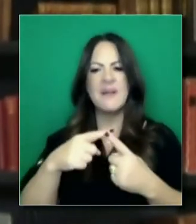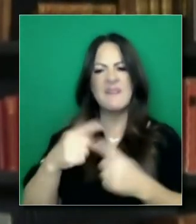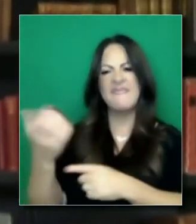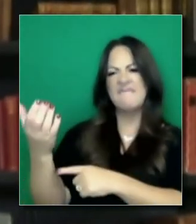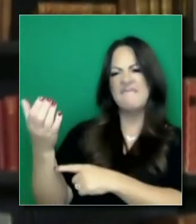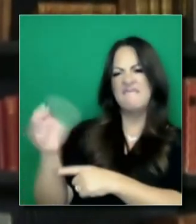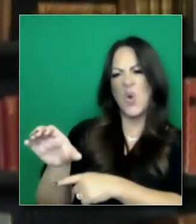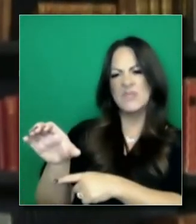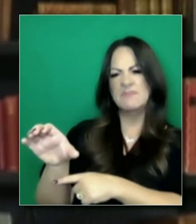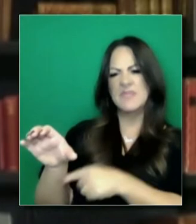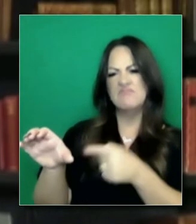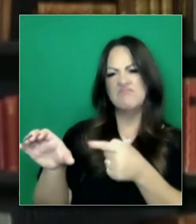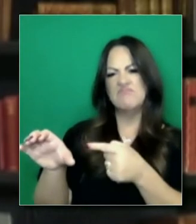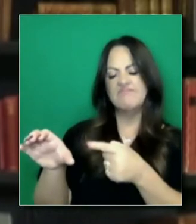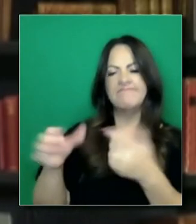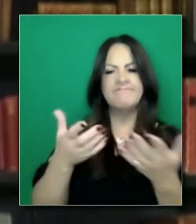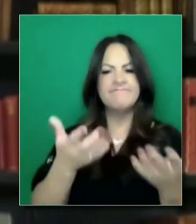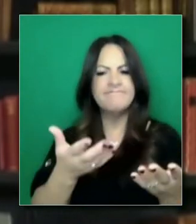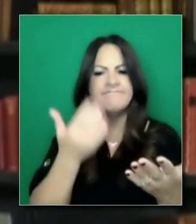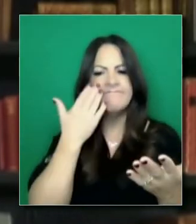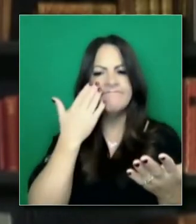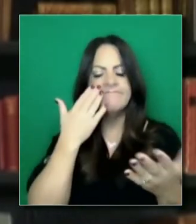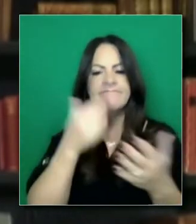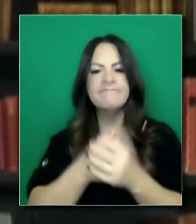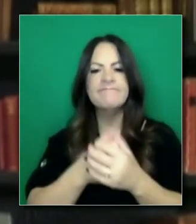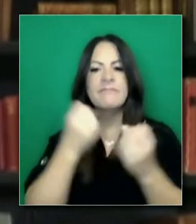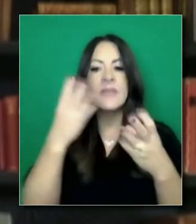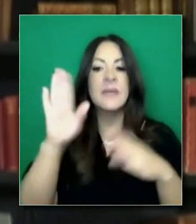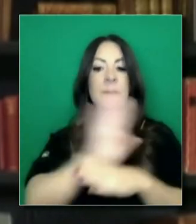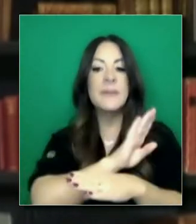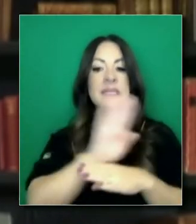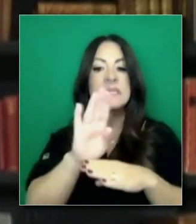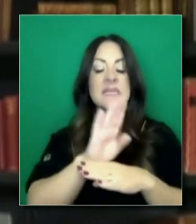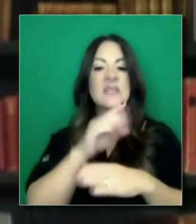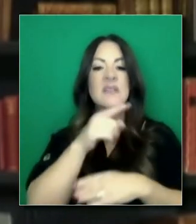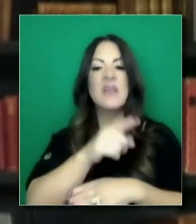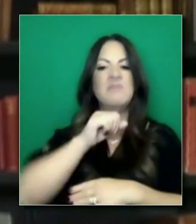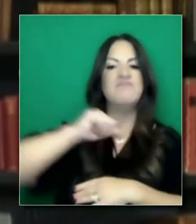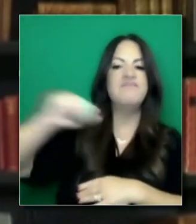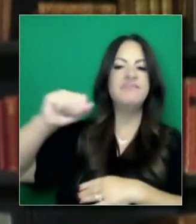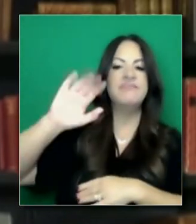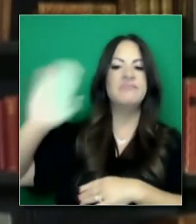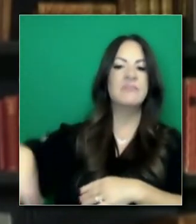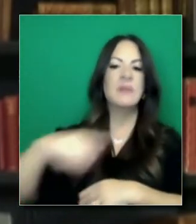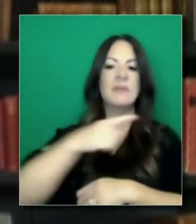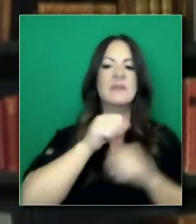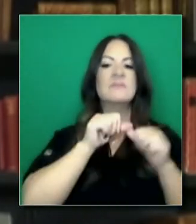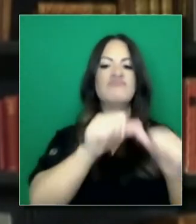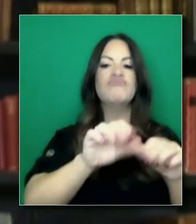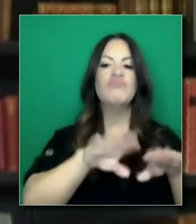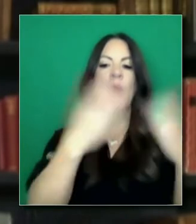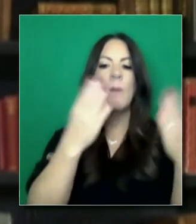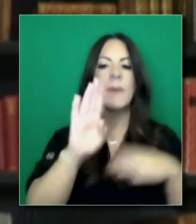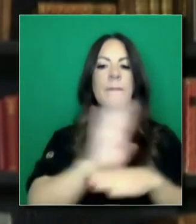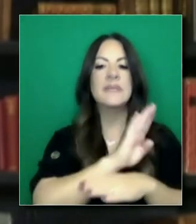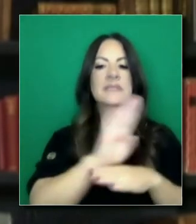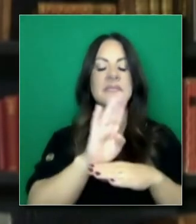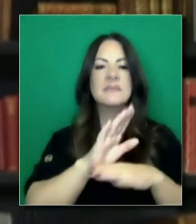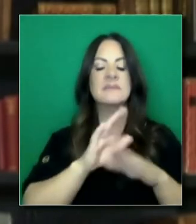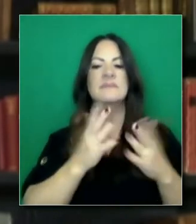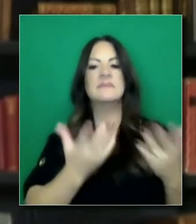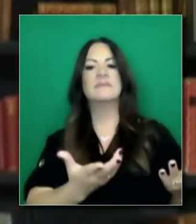Quiero preguntarle acerca de hacer cumplir esto, porque hemos visto negocios que han desafiado las órdenes,